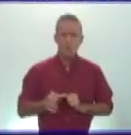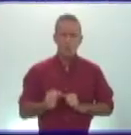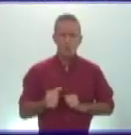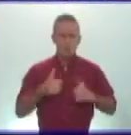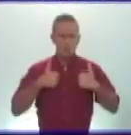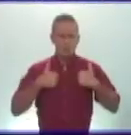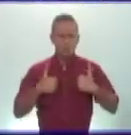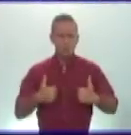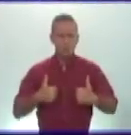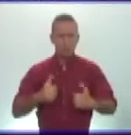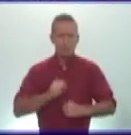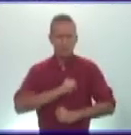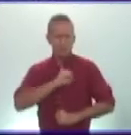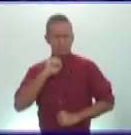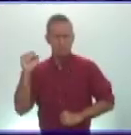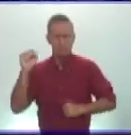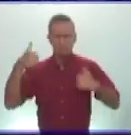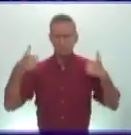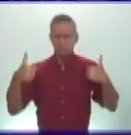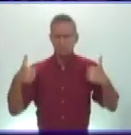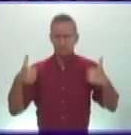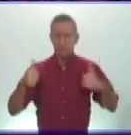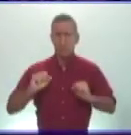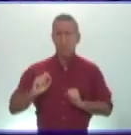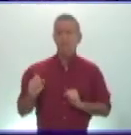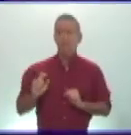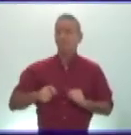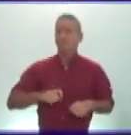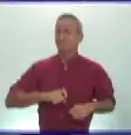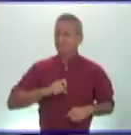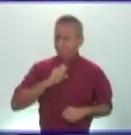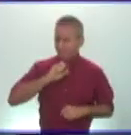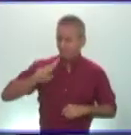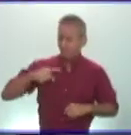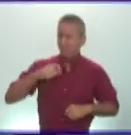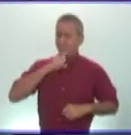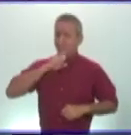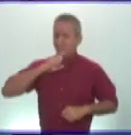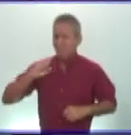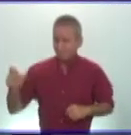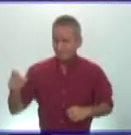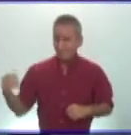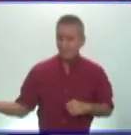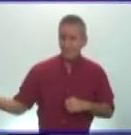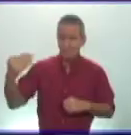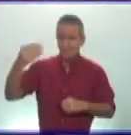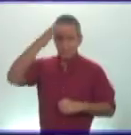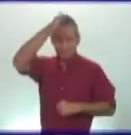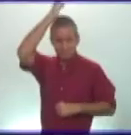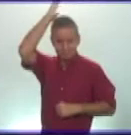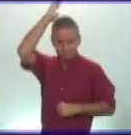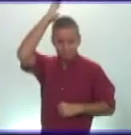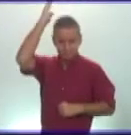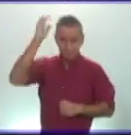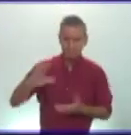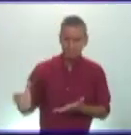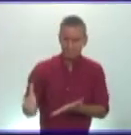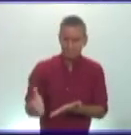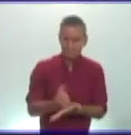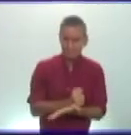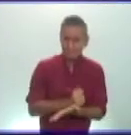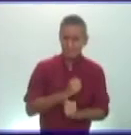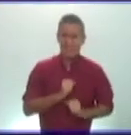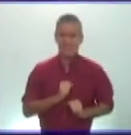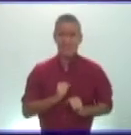y su victoria en canas fue la hostia pero la cosa se complicó y acabó derrotado por publio cornelio escipión el africano en la batalla de zama del